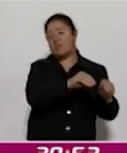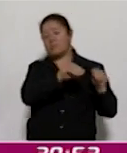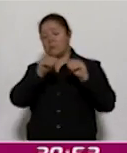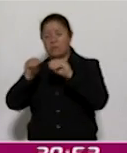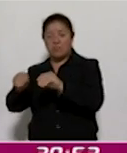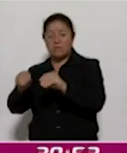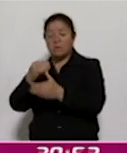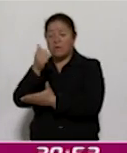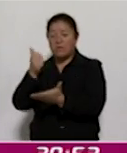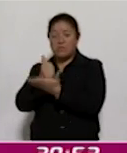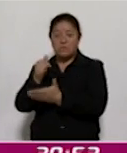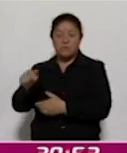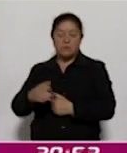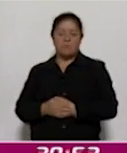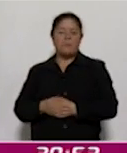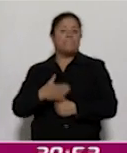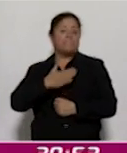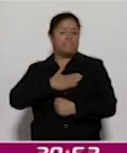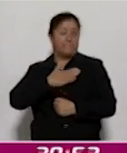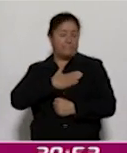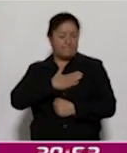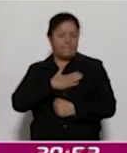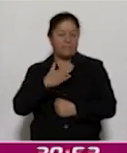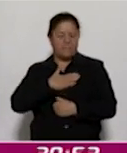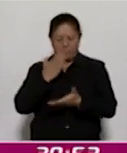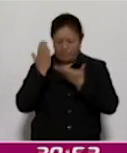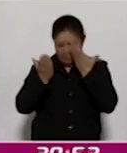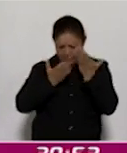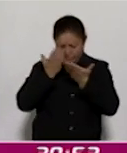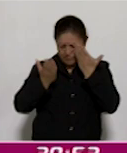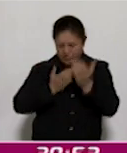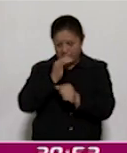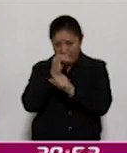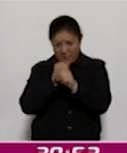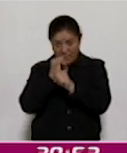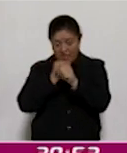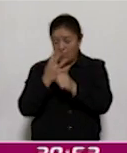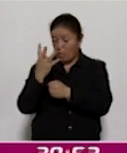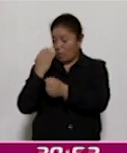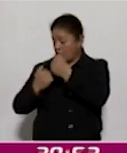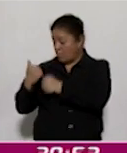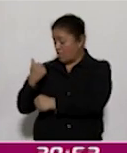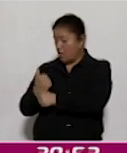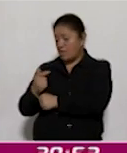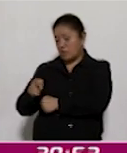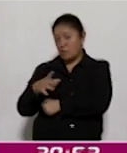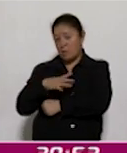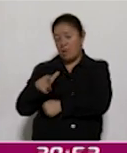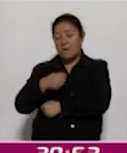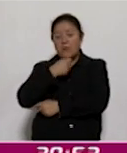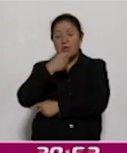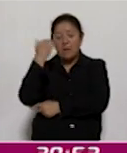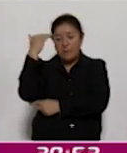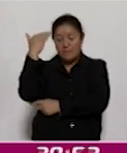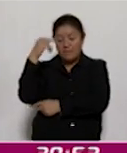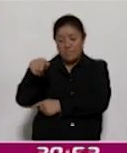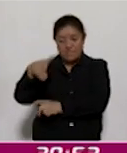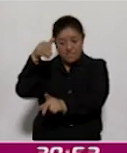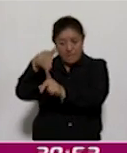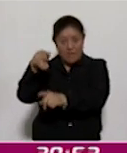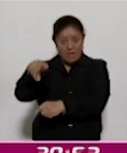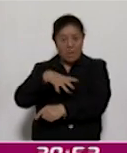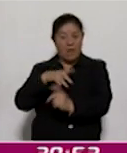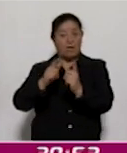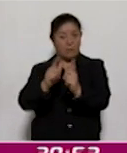y en mi caso particular he estudiado recientemente en los últimos cuatro años la movilidad patronal de los adultos mayores, que es un